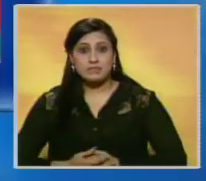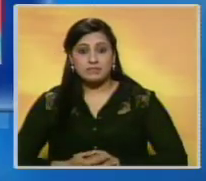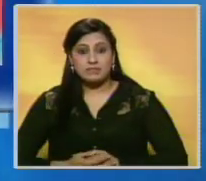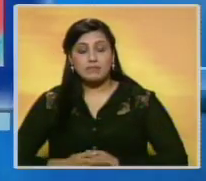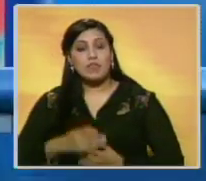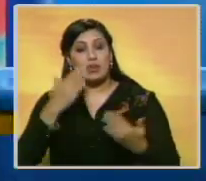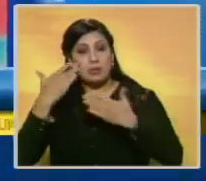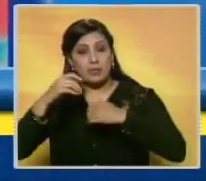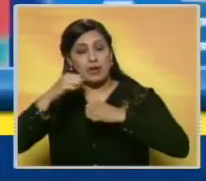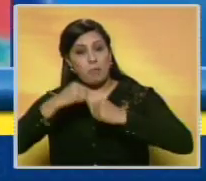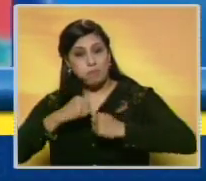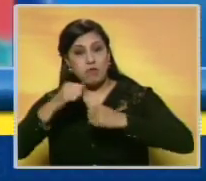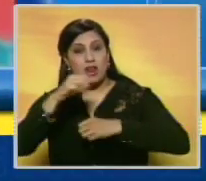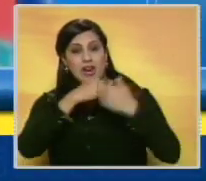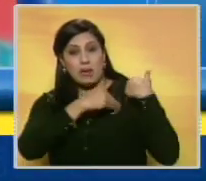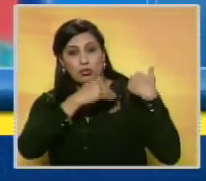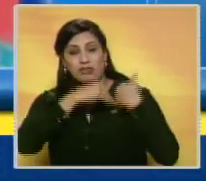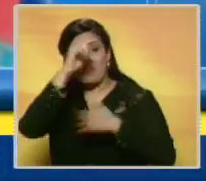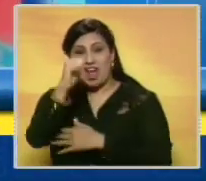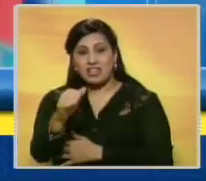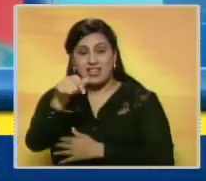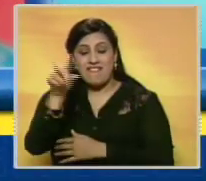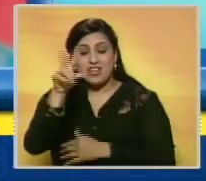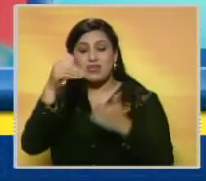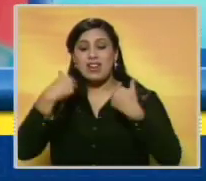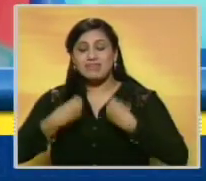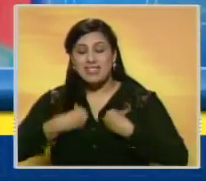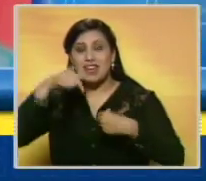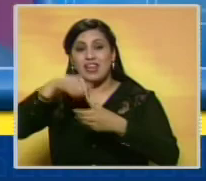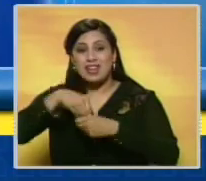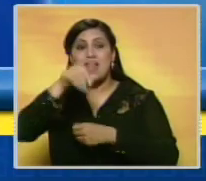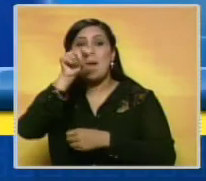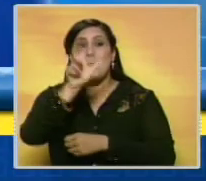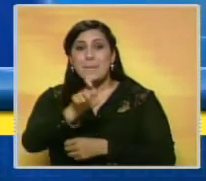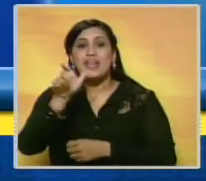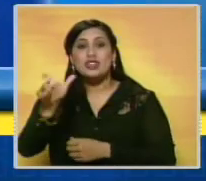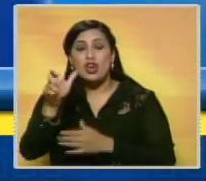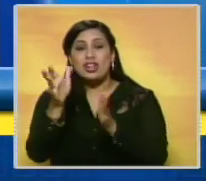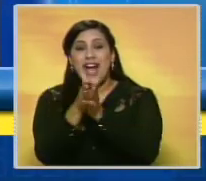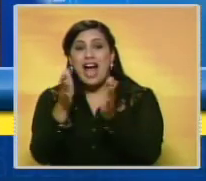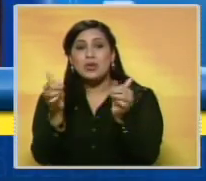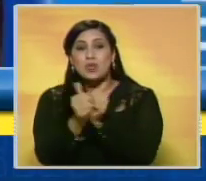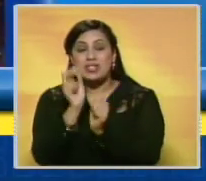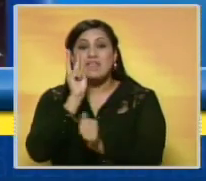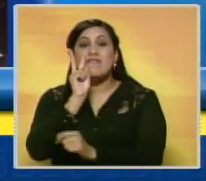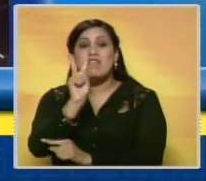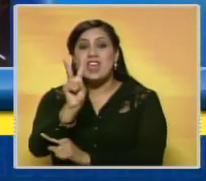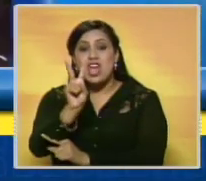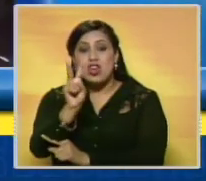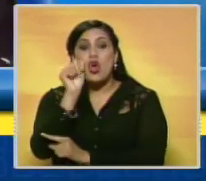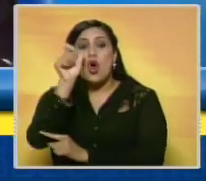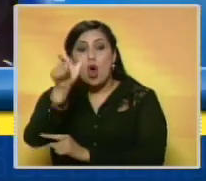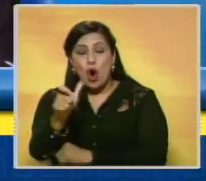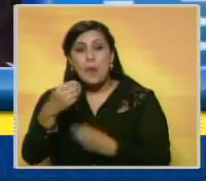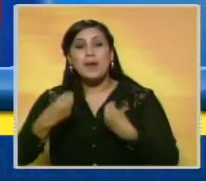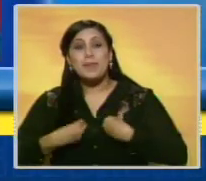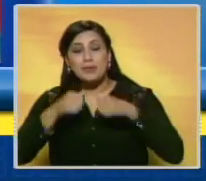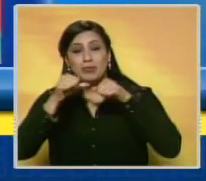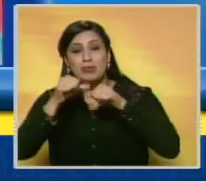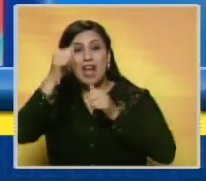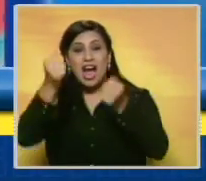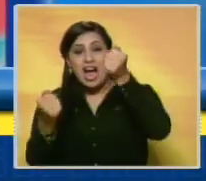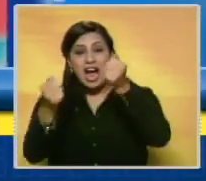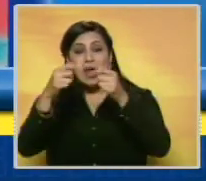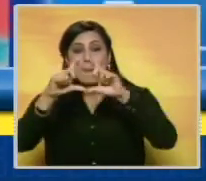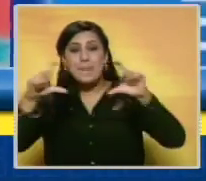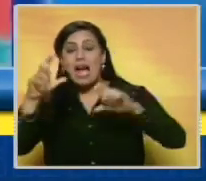El presunto responsable del homicidio estaría en Venezuela, luego que habitantes de Pariaguan y Nanzuategui afirmarán que Johnny Bolívar se desplaza en un